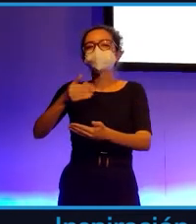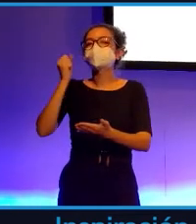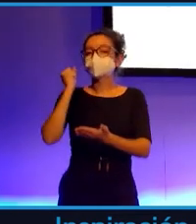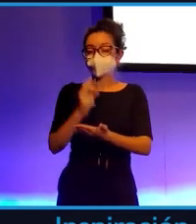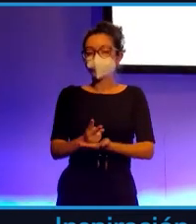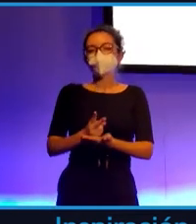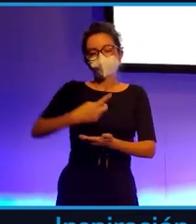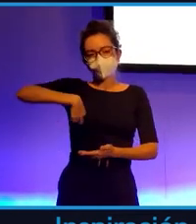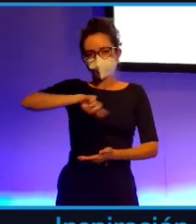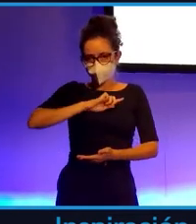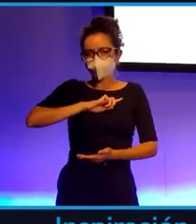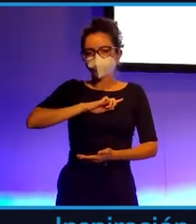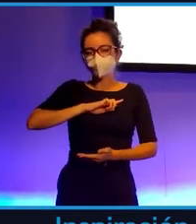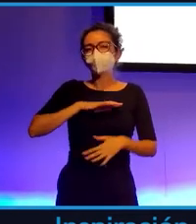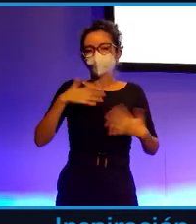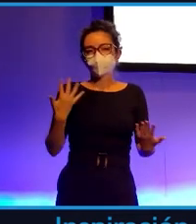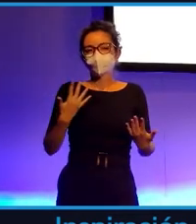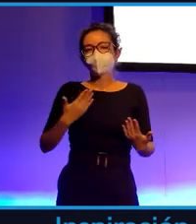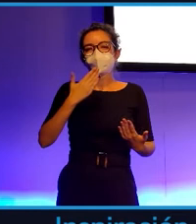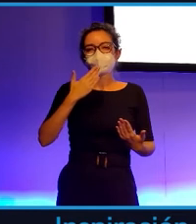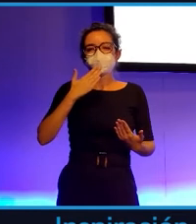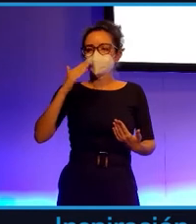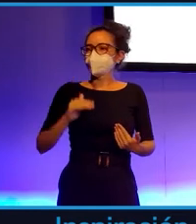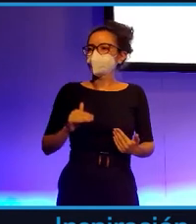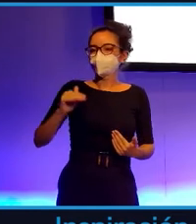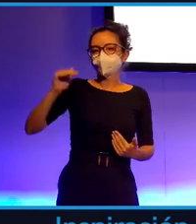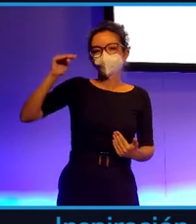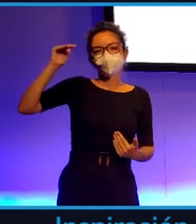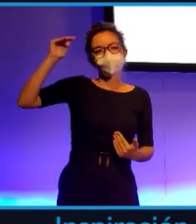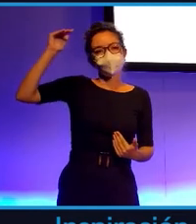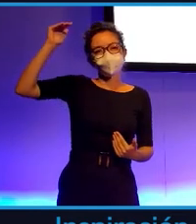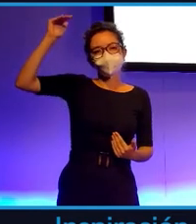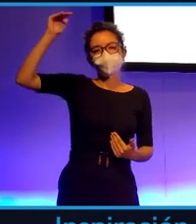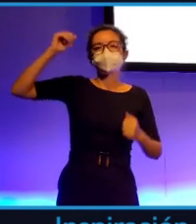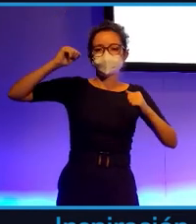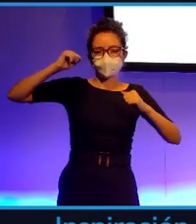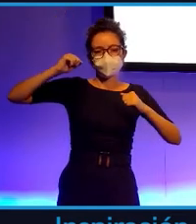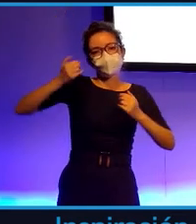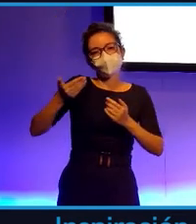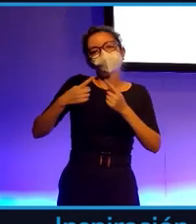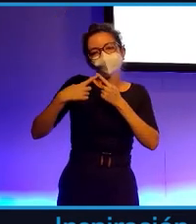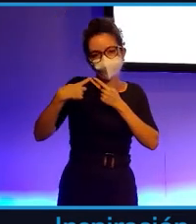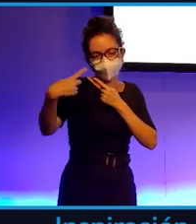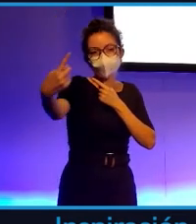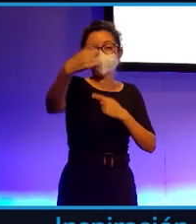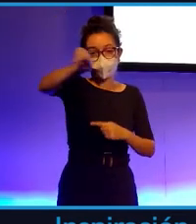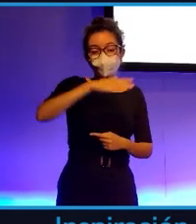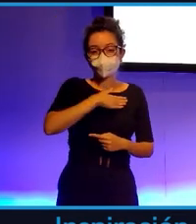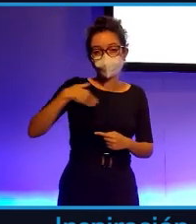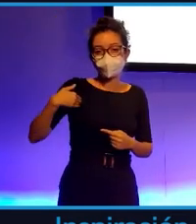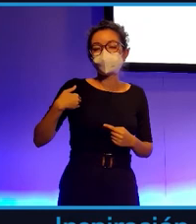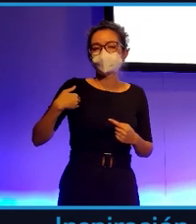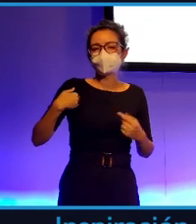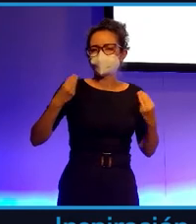en la que estamos actualmente. La longevidad. Seguro que todos queréis vivir muchos años, pero ¿quién quiere